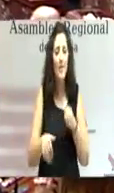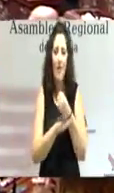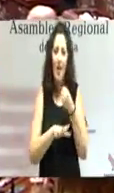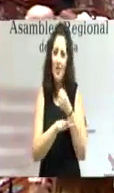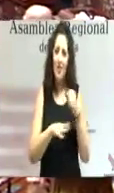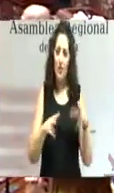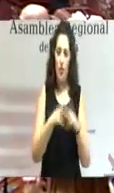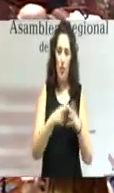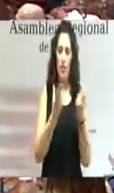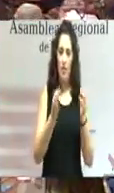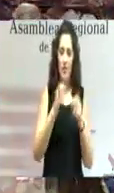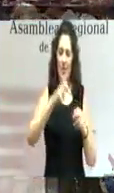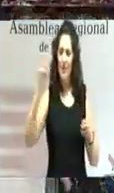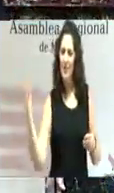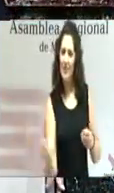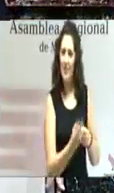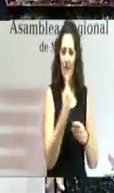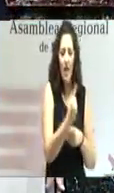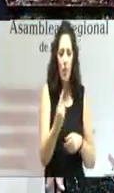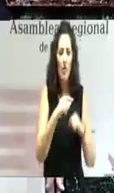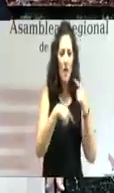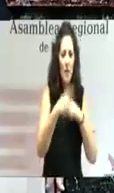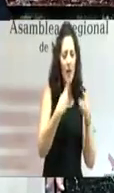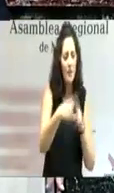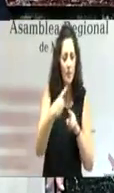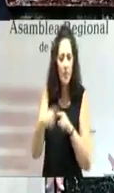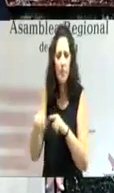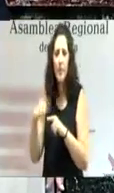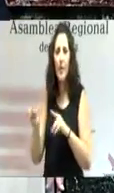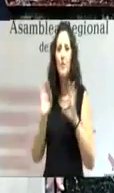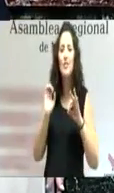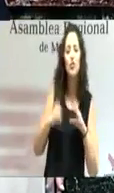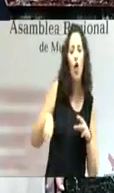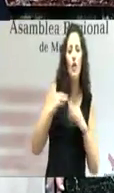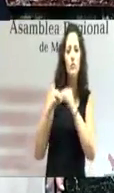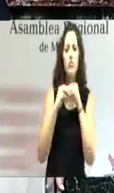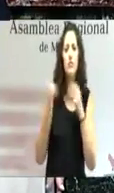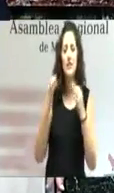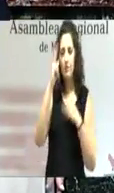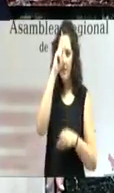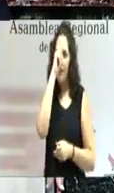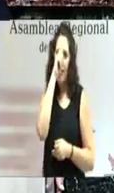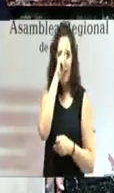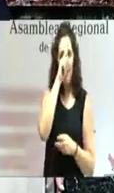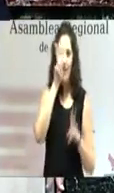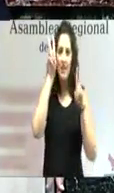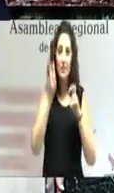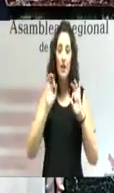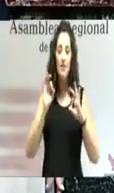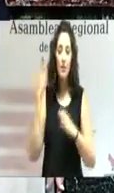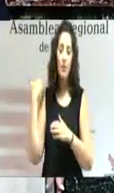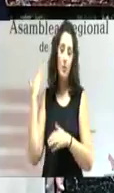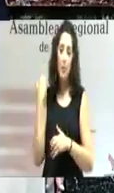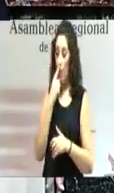diversidad, con las particularidades de cada una de ellas, pero preocupadas, sin duda, porque aquel era un momento